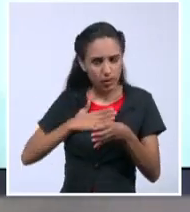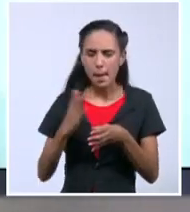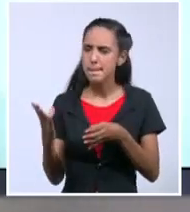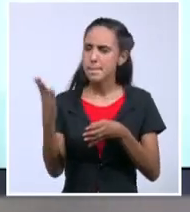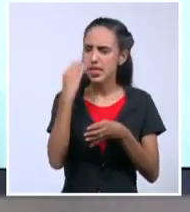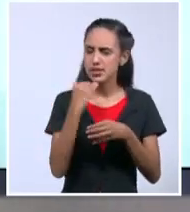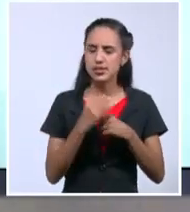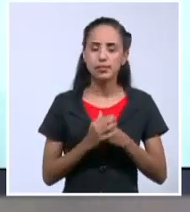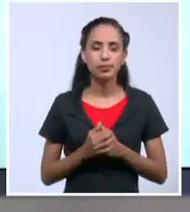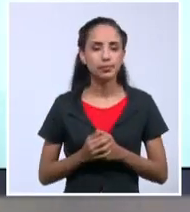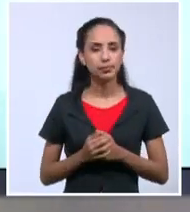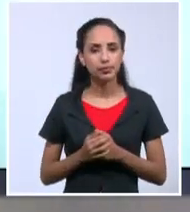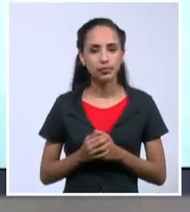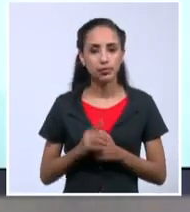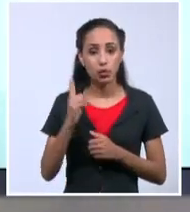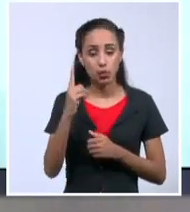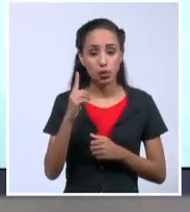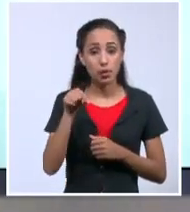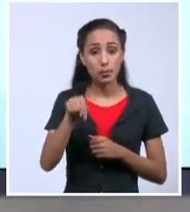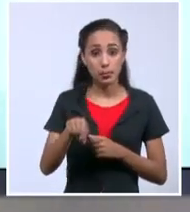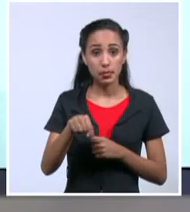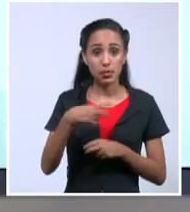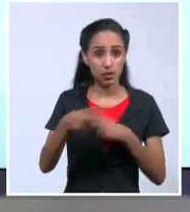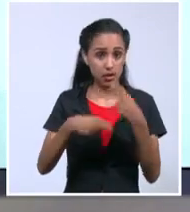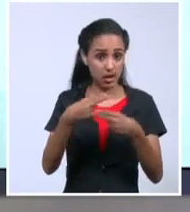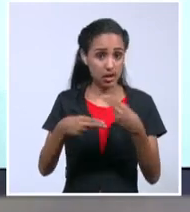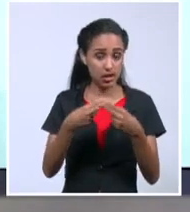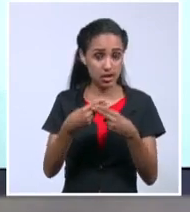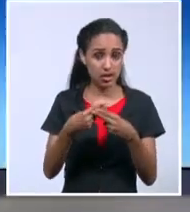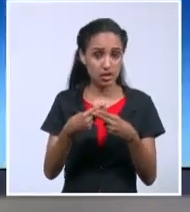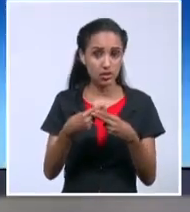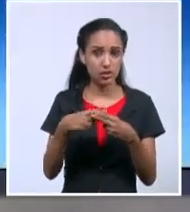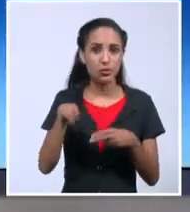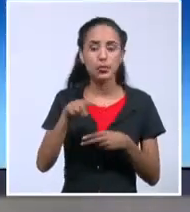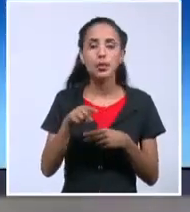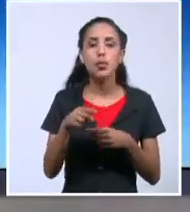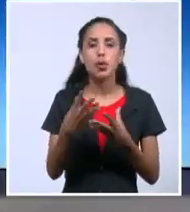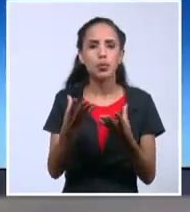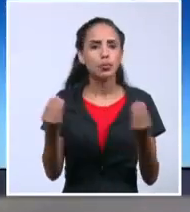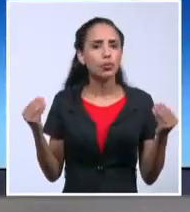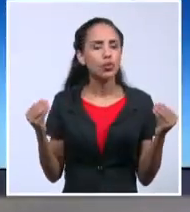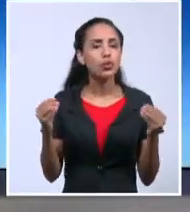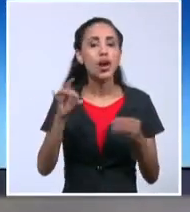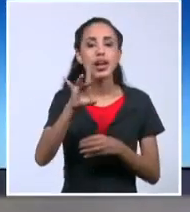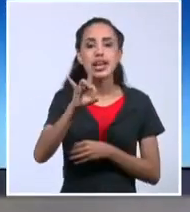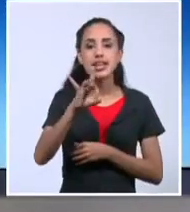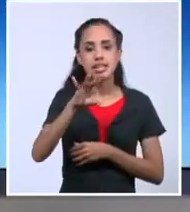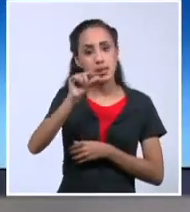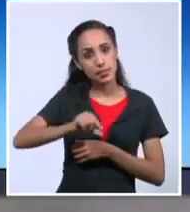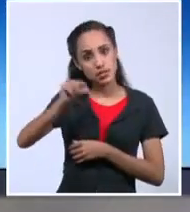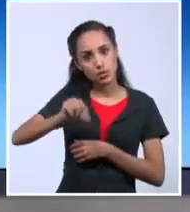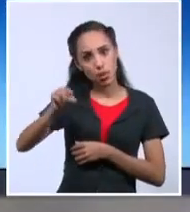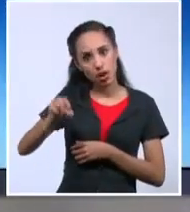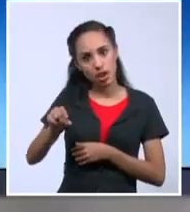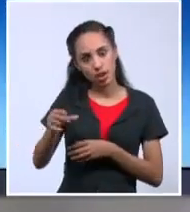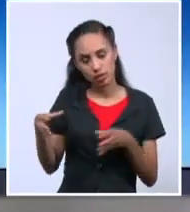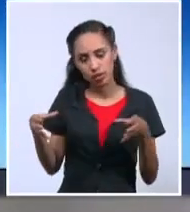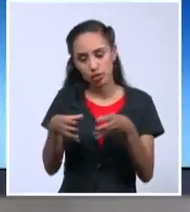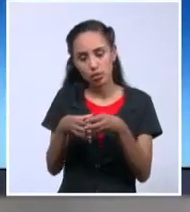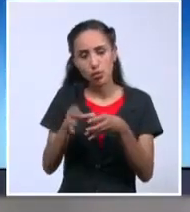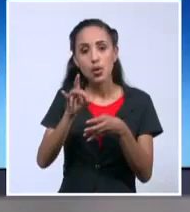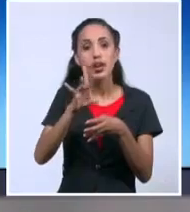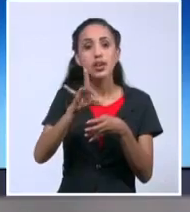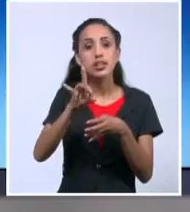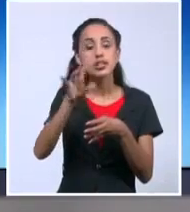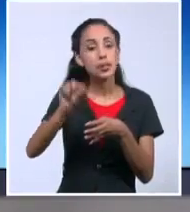que una de las actividades provocadoras que trató de organizar contó con el numeroso quórum de 15 personas. 15 personas. Y que tal